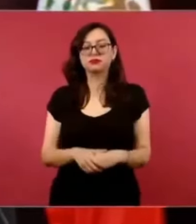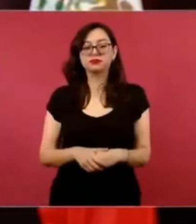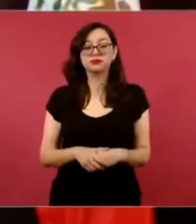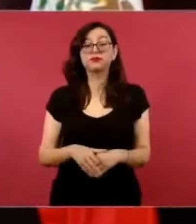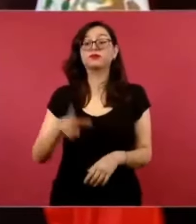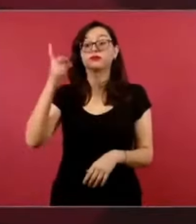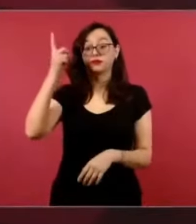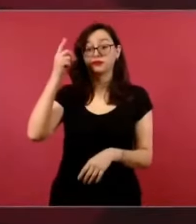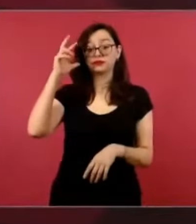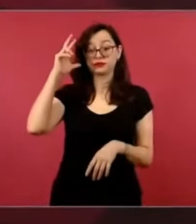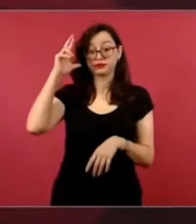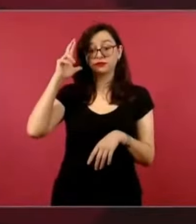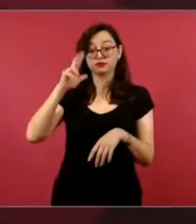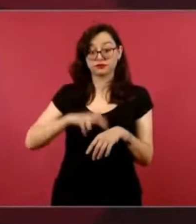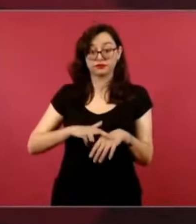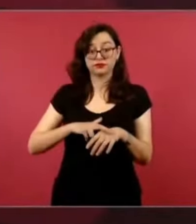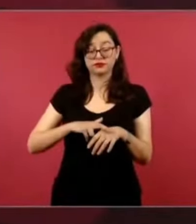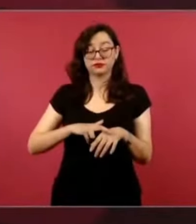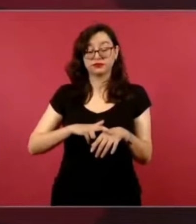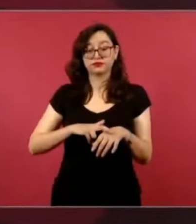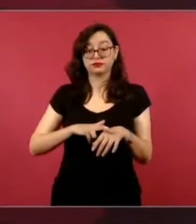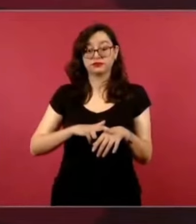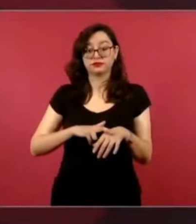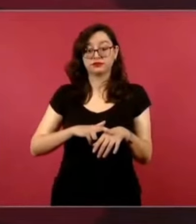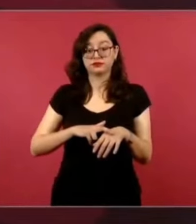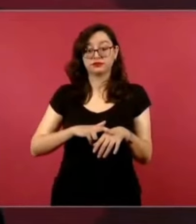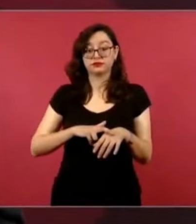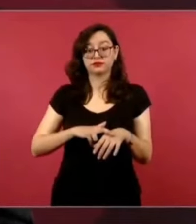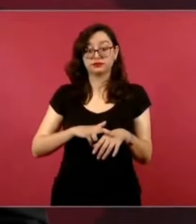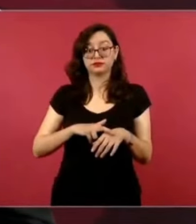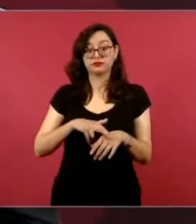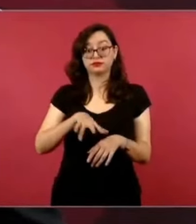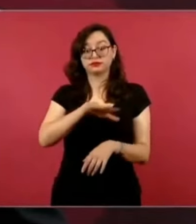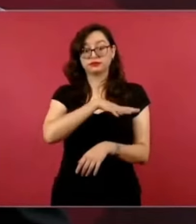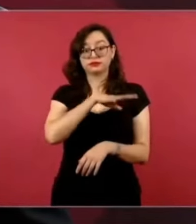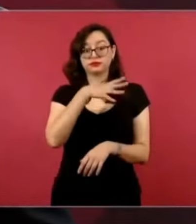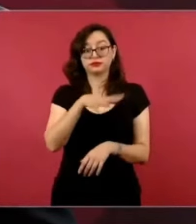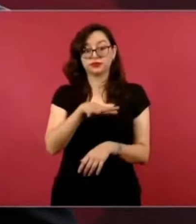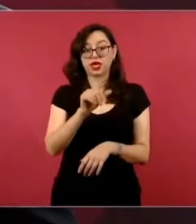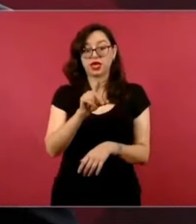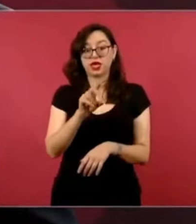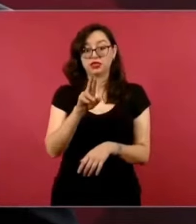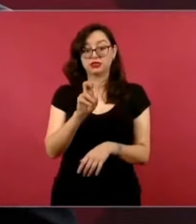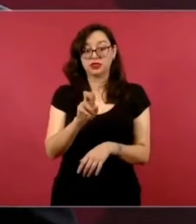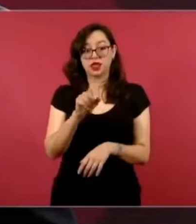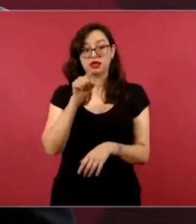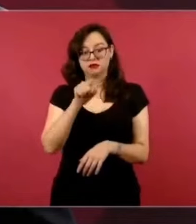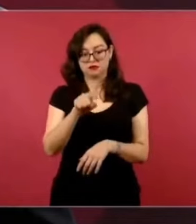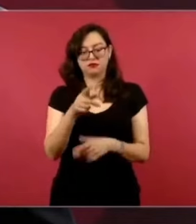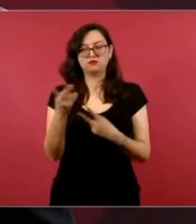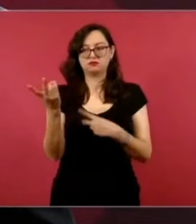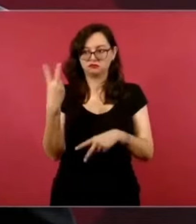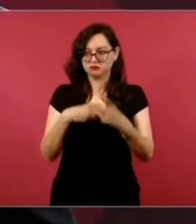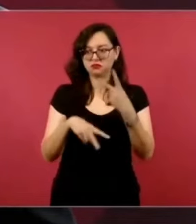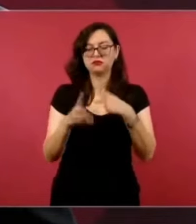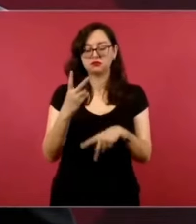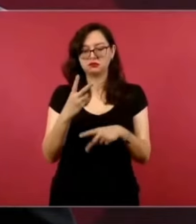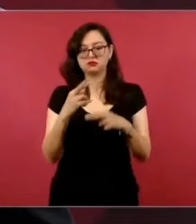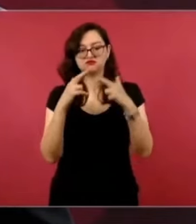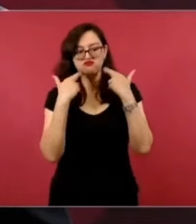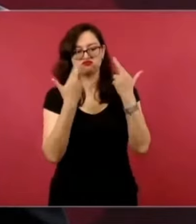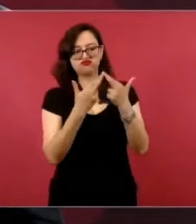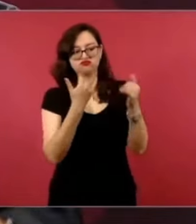aduanas, el general Andrés Fulón y los encargados